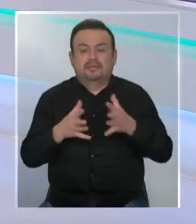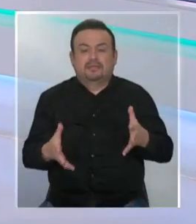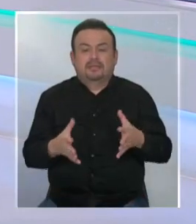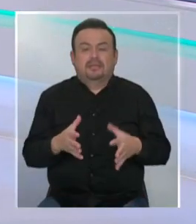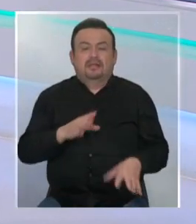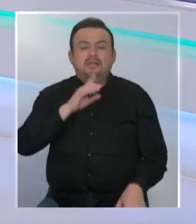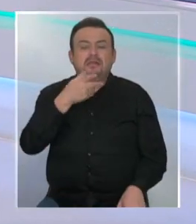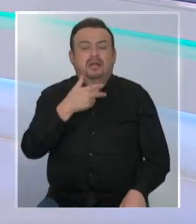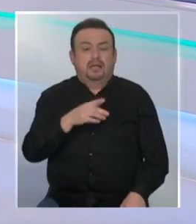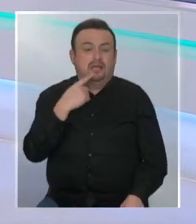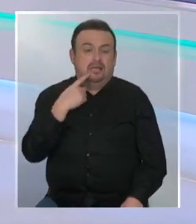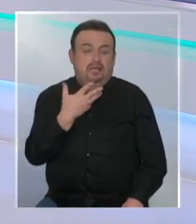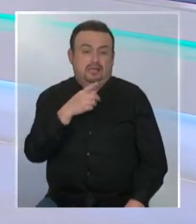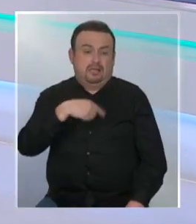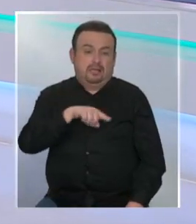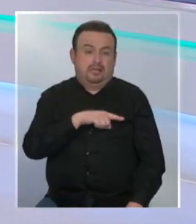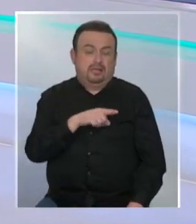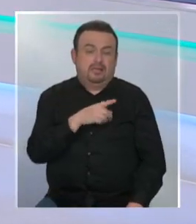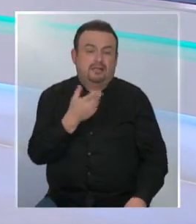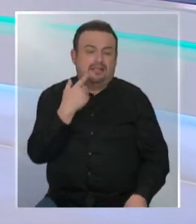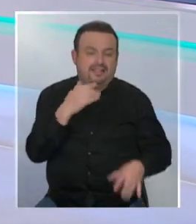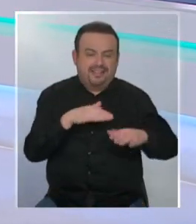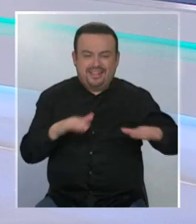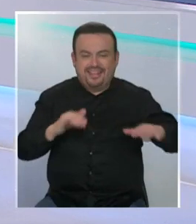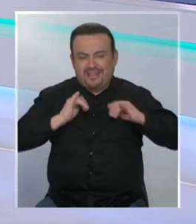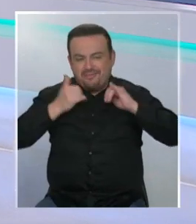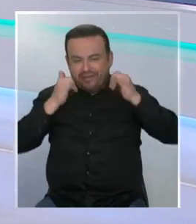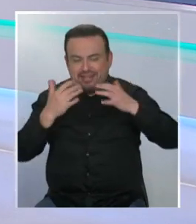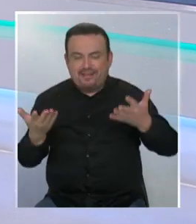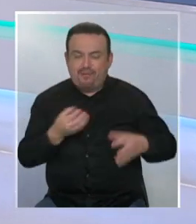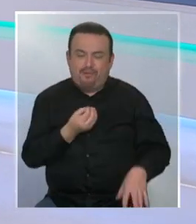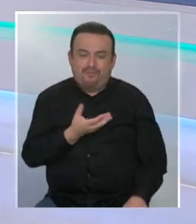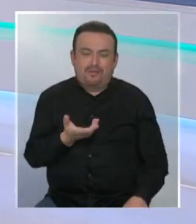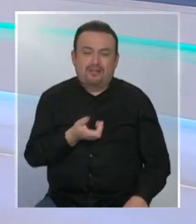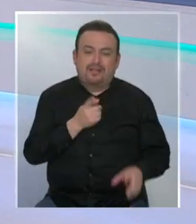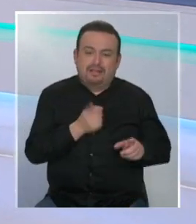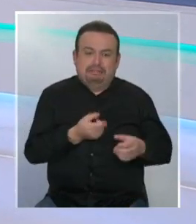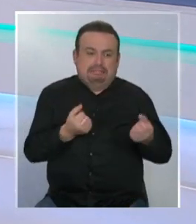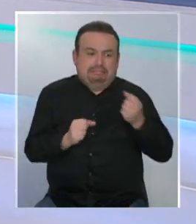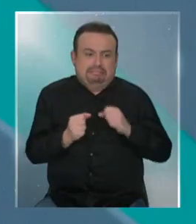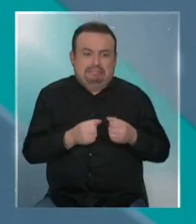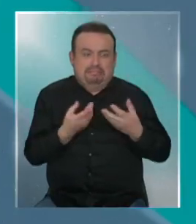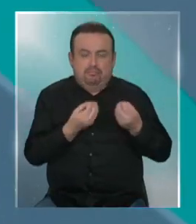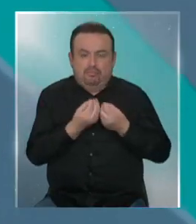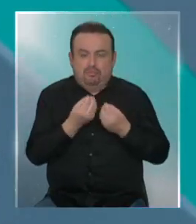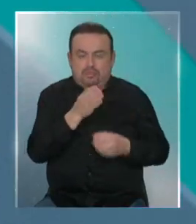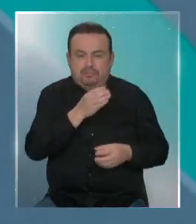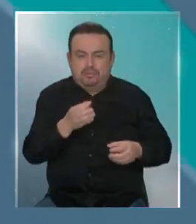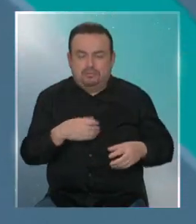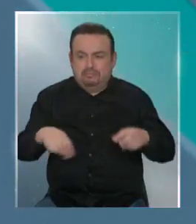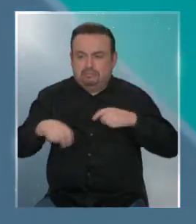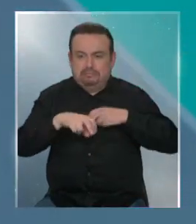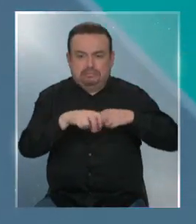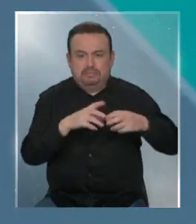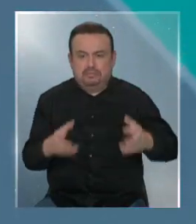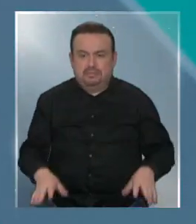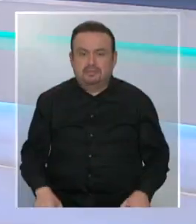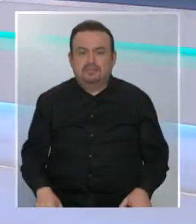cotidiana. Igual también para entretener a los niños. lógico, pero igual da nervio ver como tanta gente, ¿no? Uno dice...